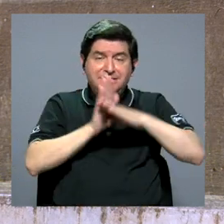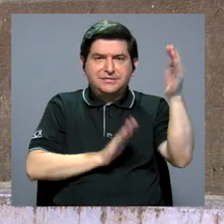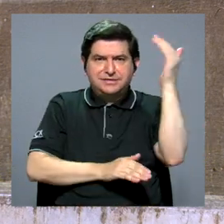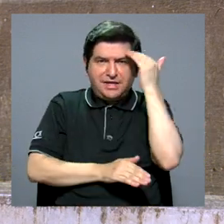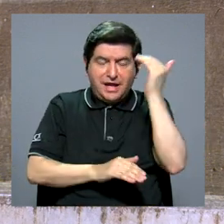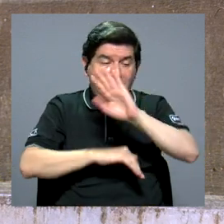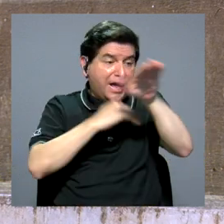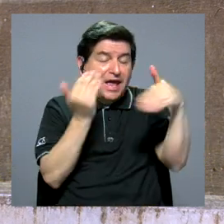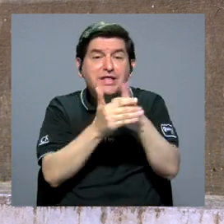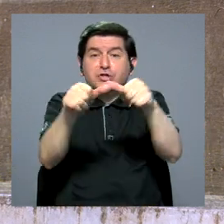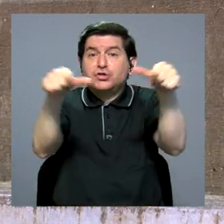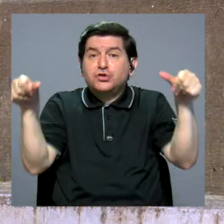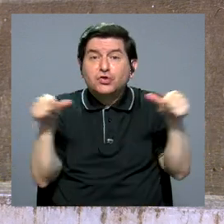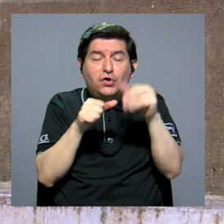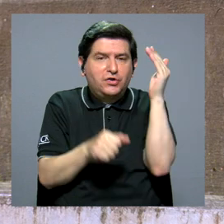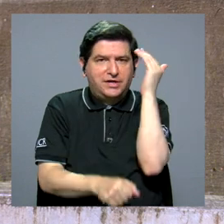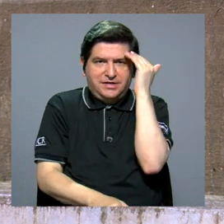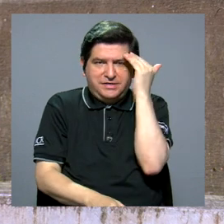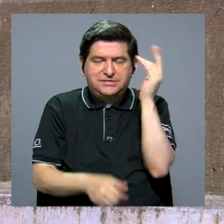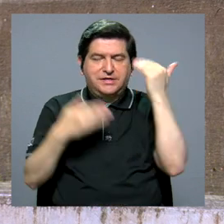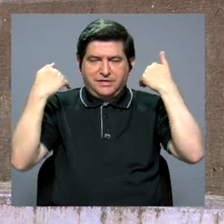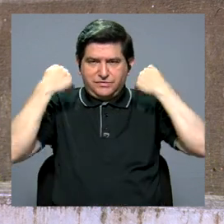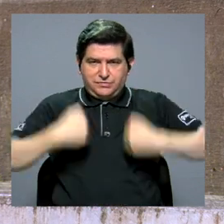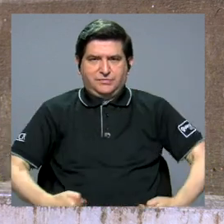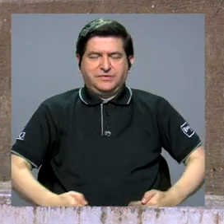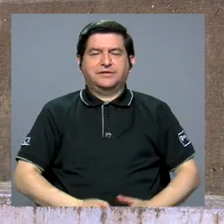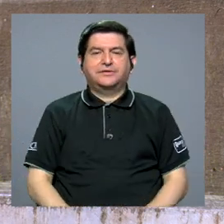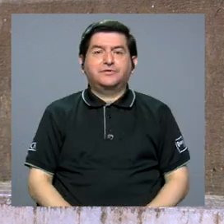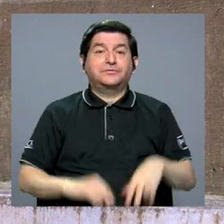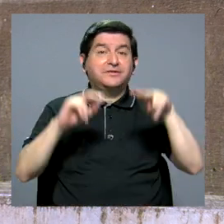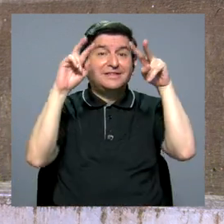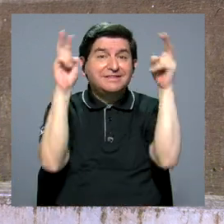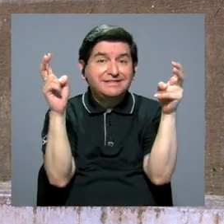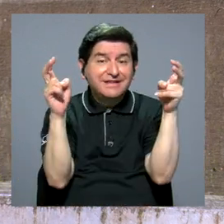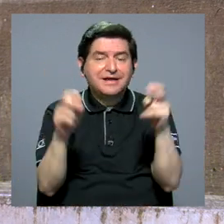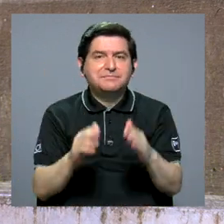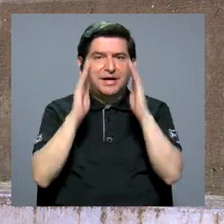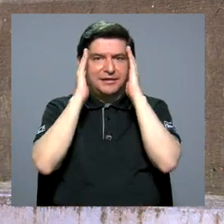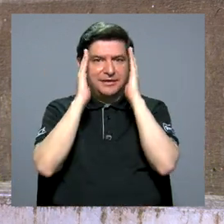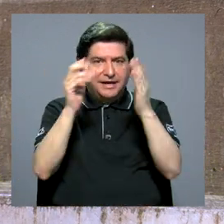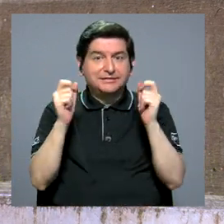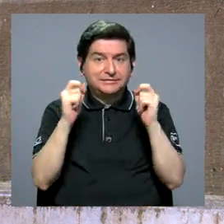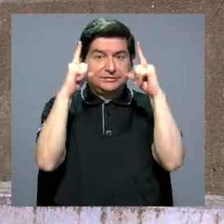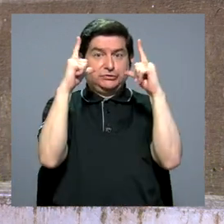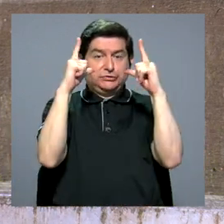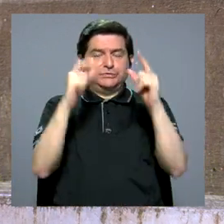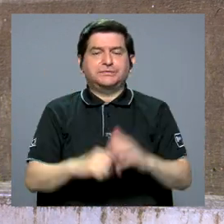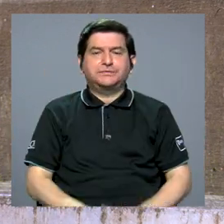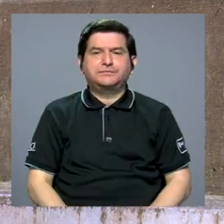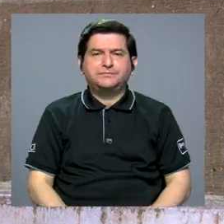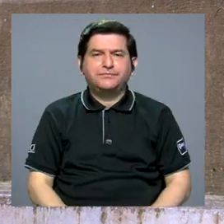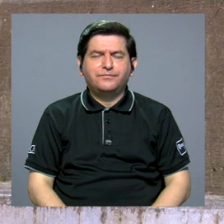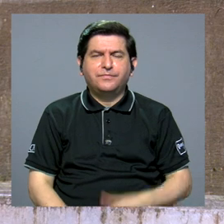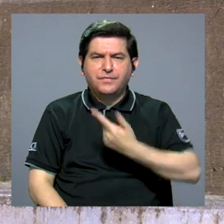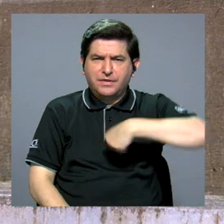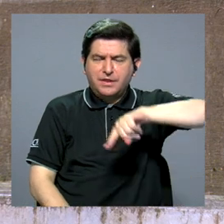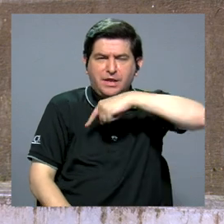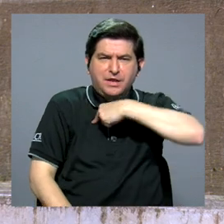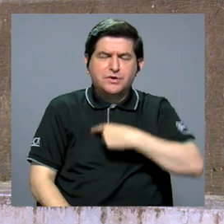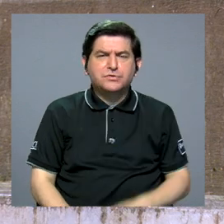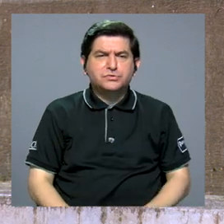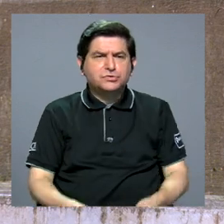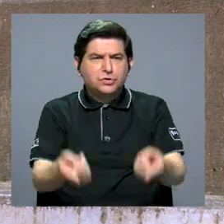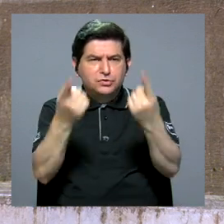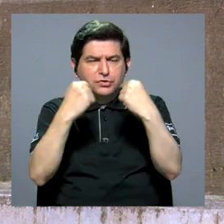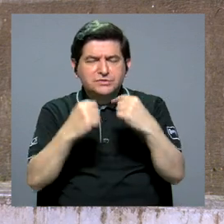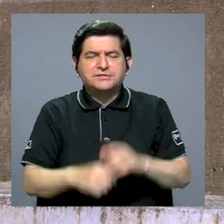del conocimiento en todas las áreas del saber humano. Es un tema que nos debe poner en alerta y para eso hemos traído a